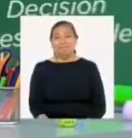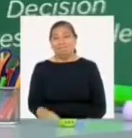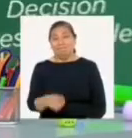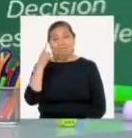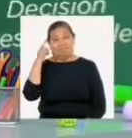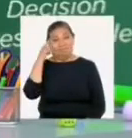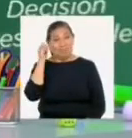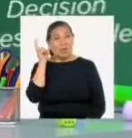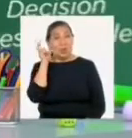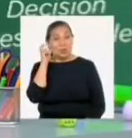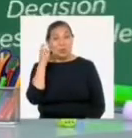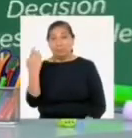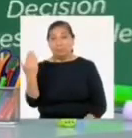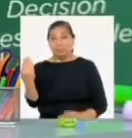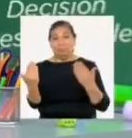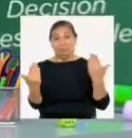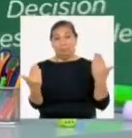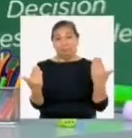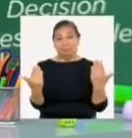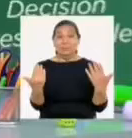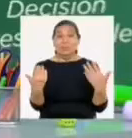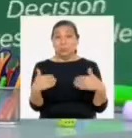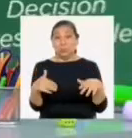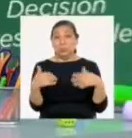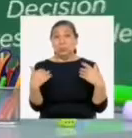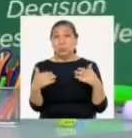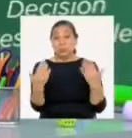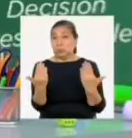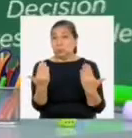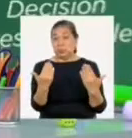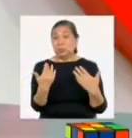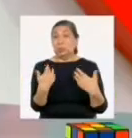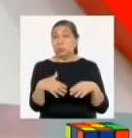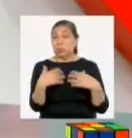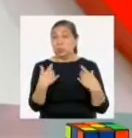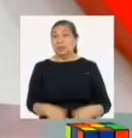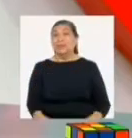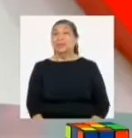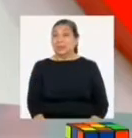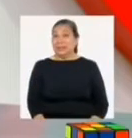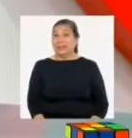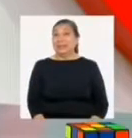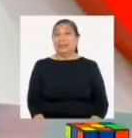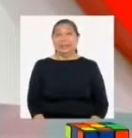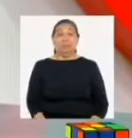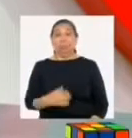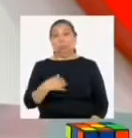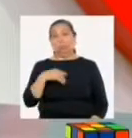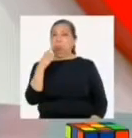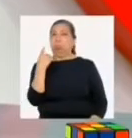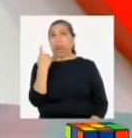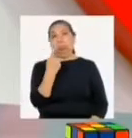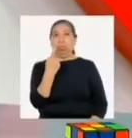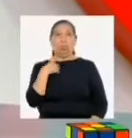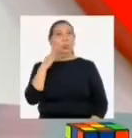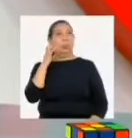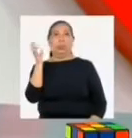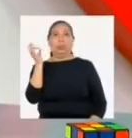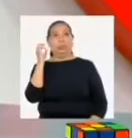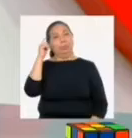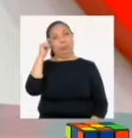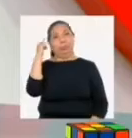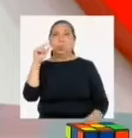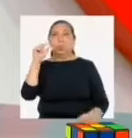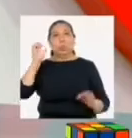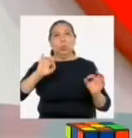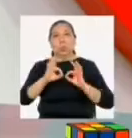Bien, ya escuchamos a la pareja. Y vaya que la alarma del detector sonó duro. Creo que estoy mareado. Mis circuitos